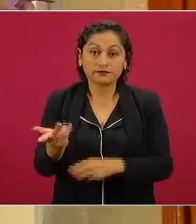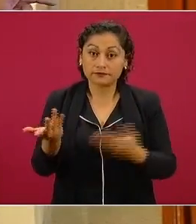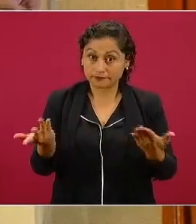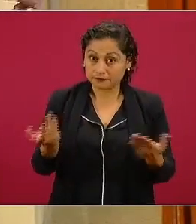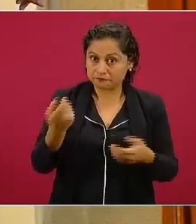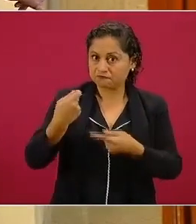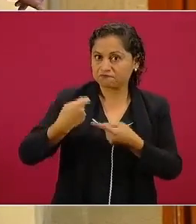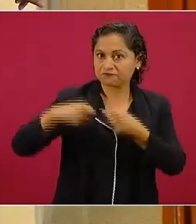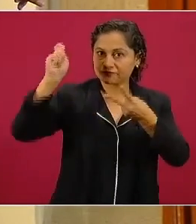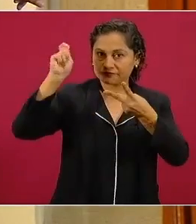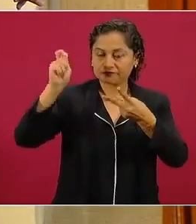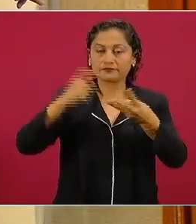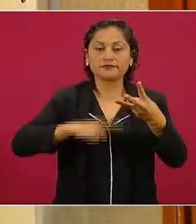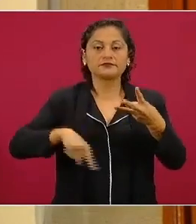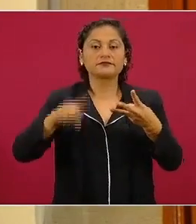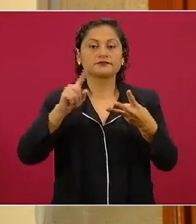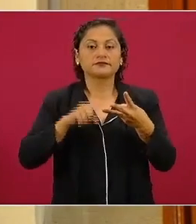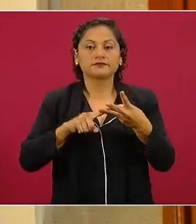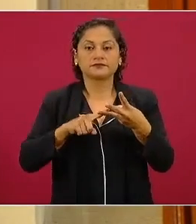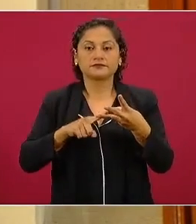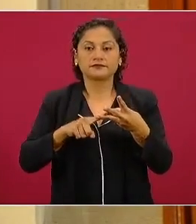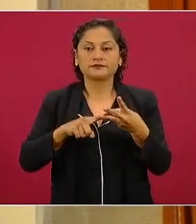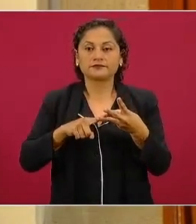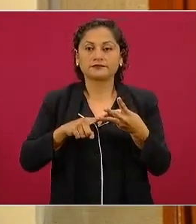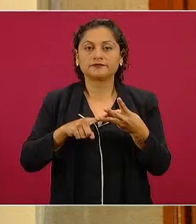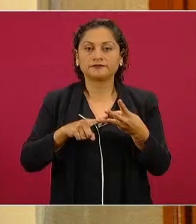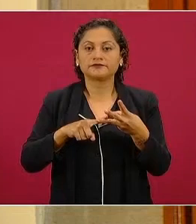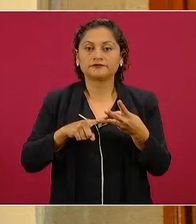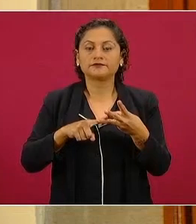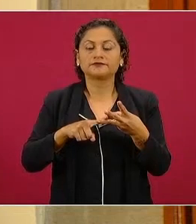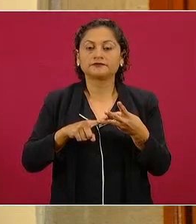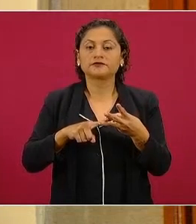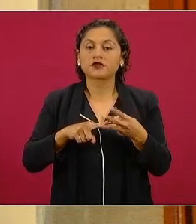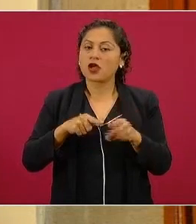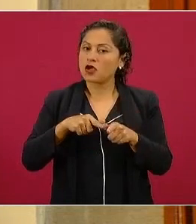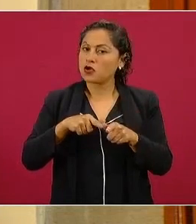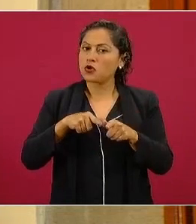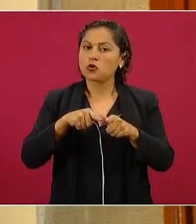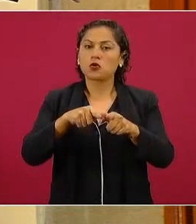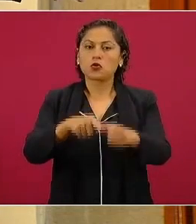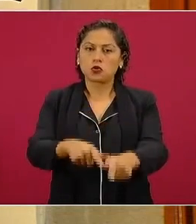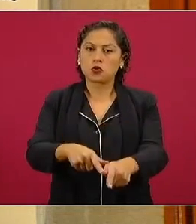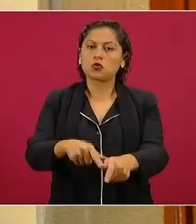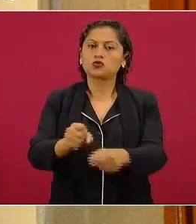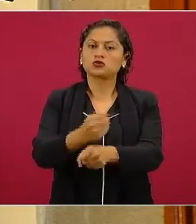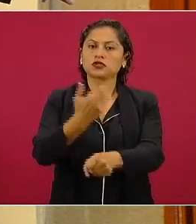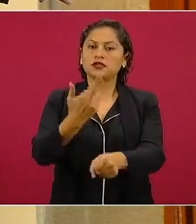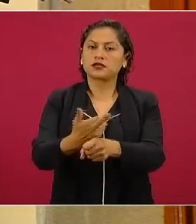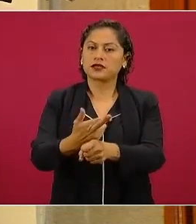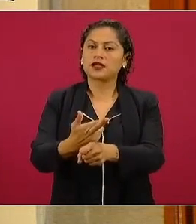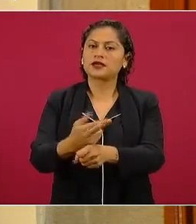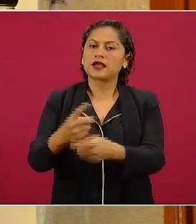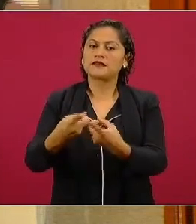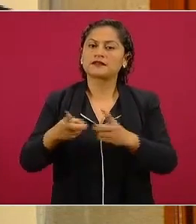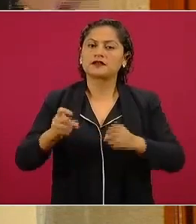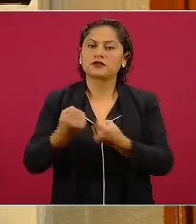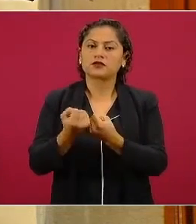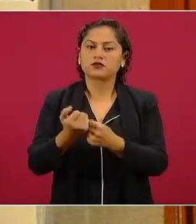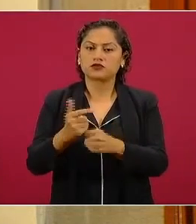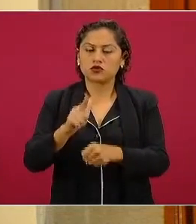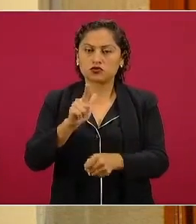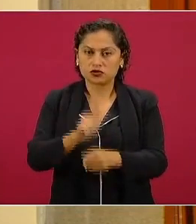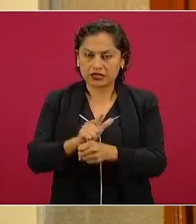Tres, se mantendrán las estancias infantiles en la antigua Secretaría de Desarrollo Social y se regularizarán los CENDIs,